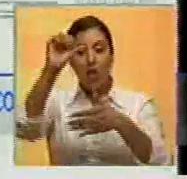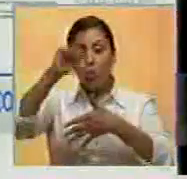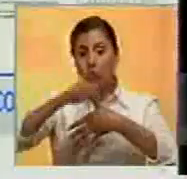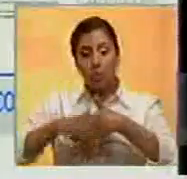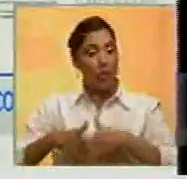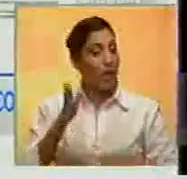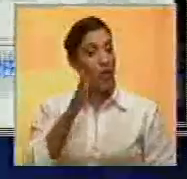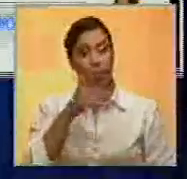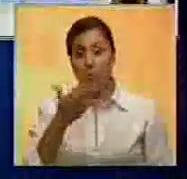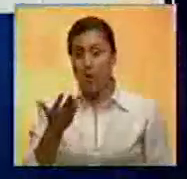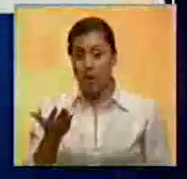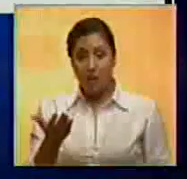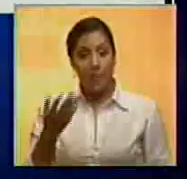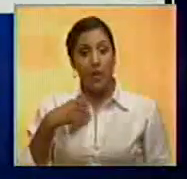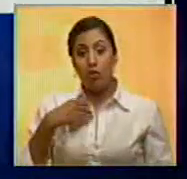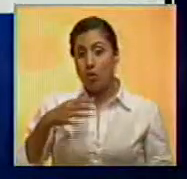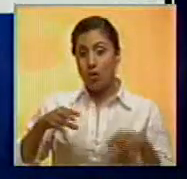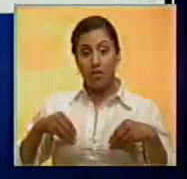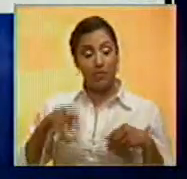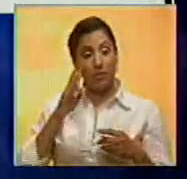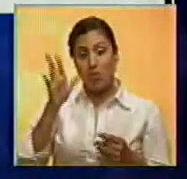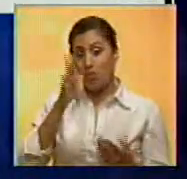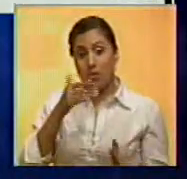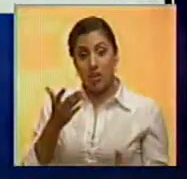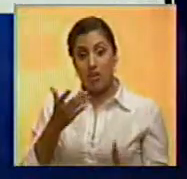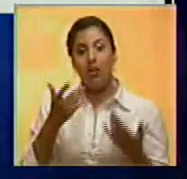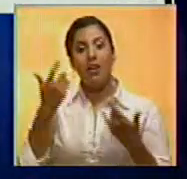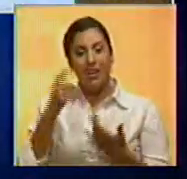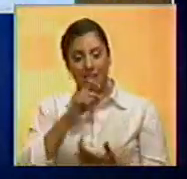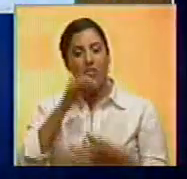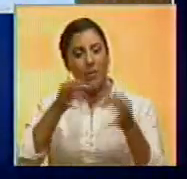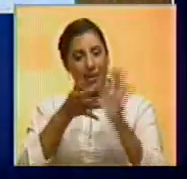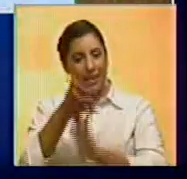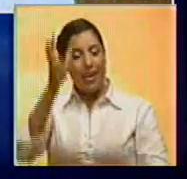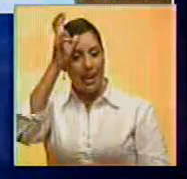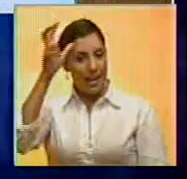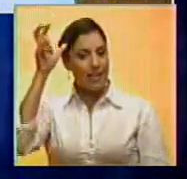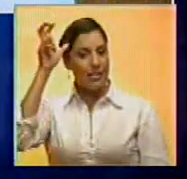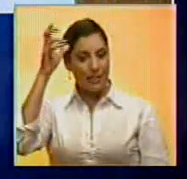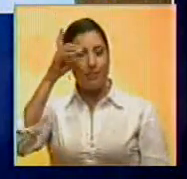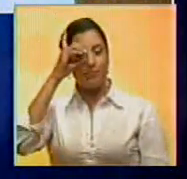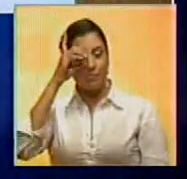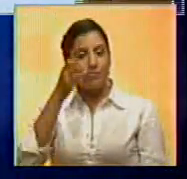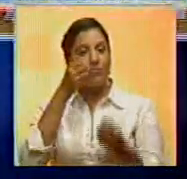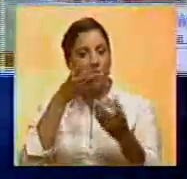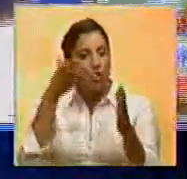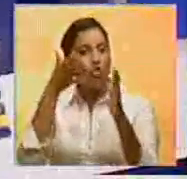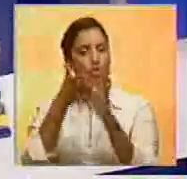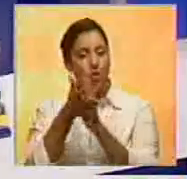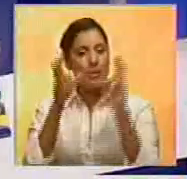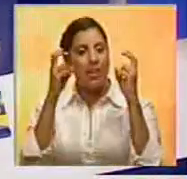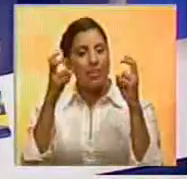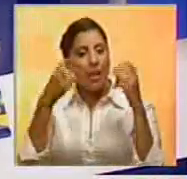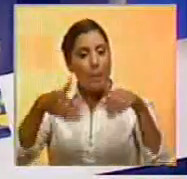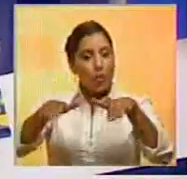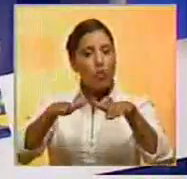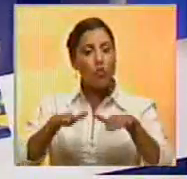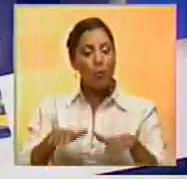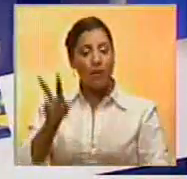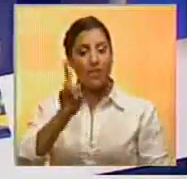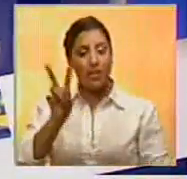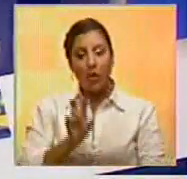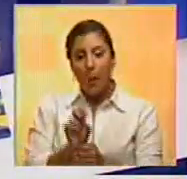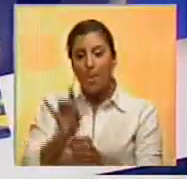existe, y a la cual no reconocemos... Bien, esa es la Canciller Delcy Rodríguez, fija posición en torno a la suspensión de